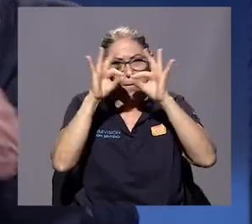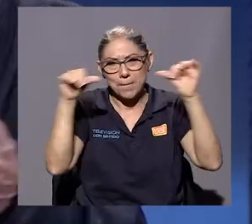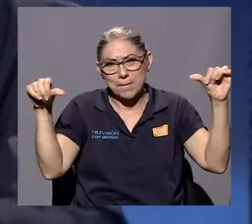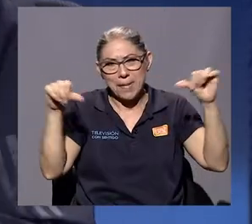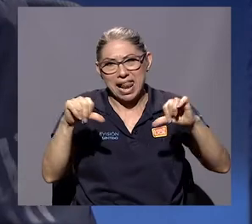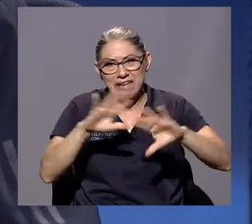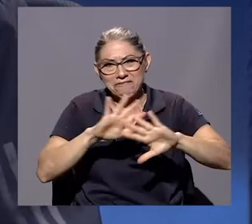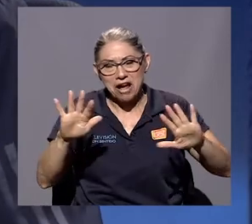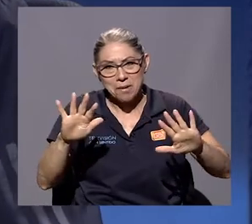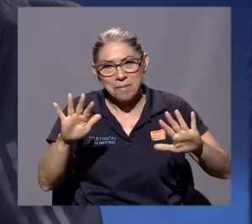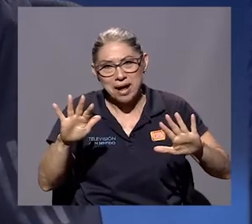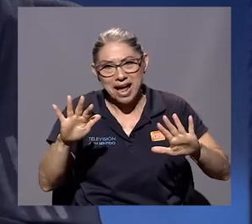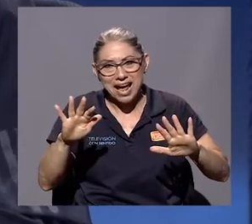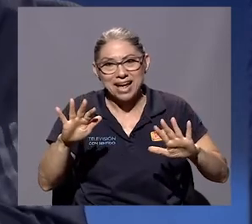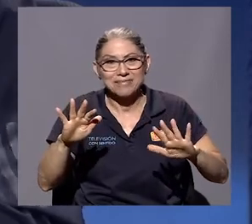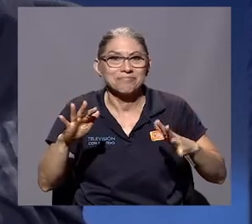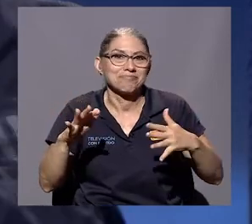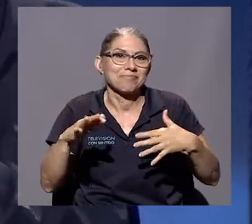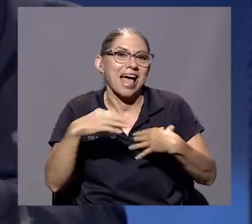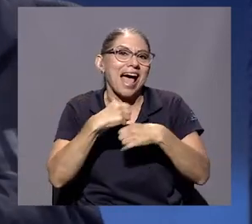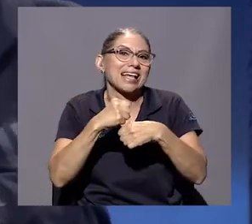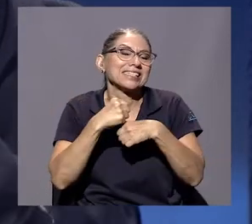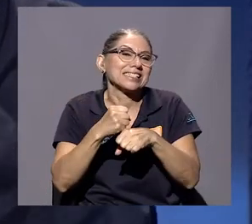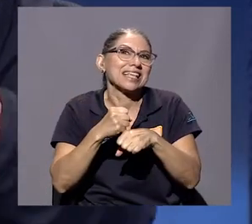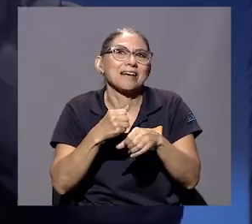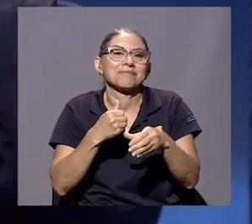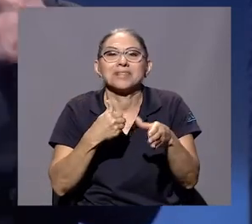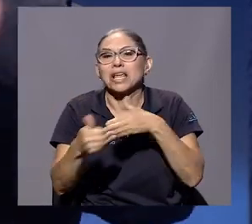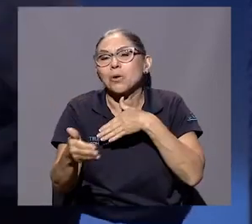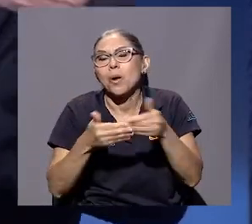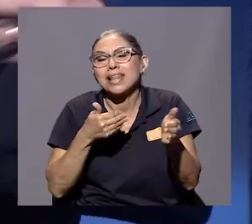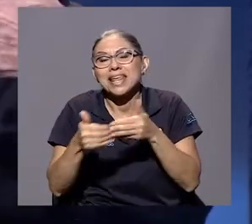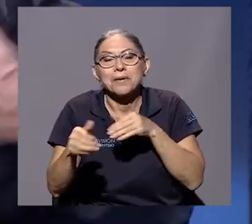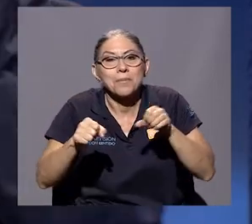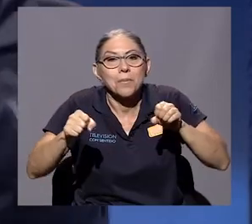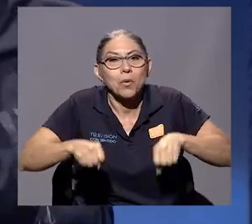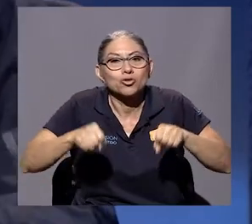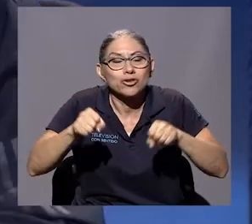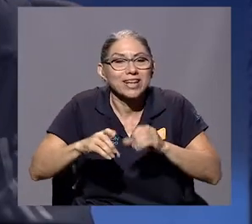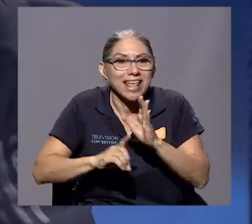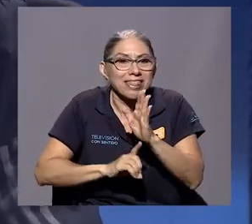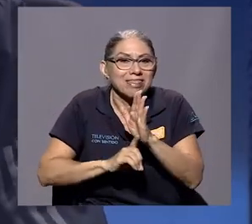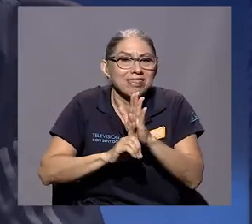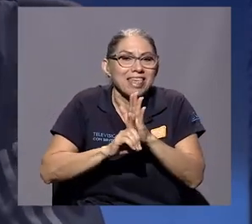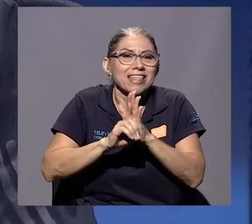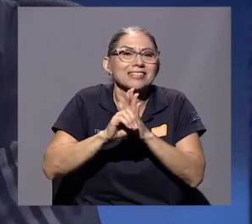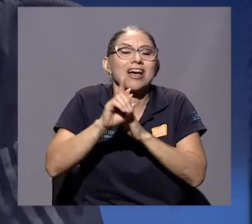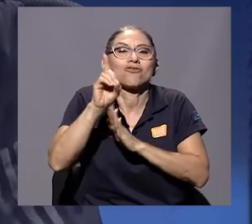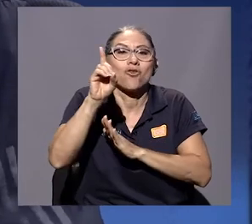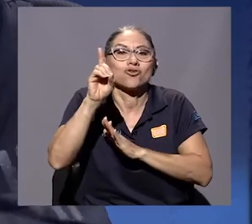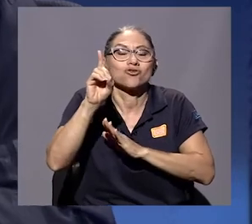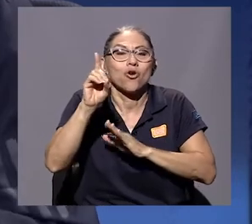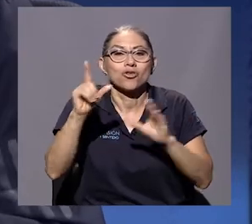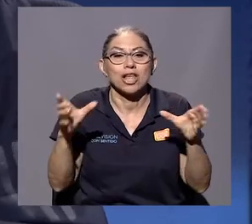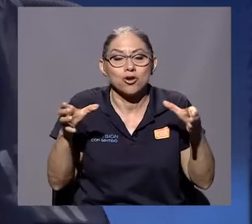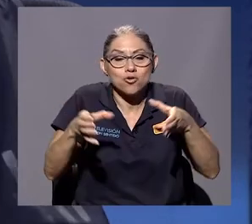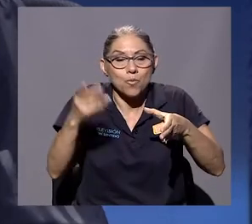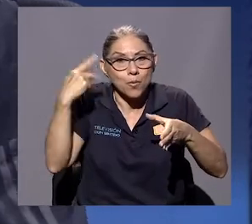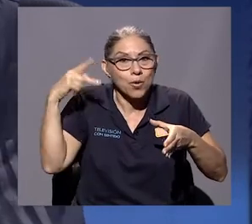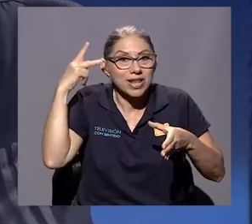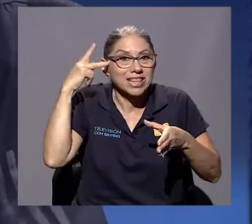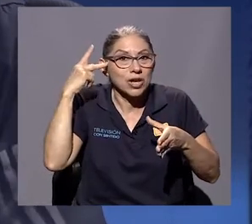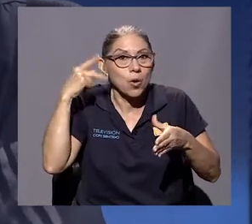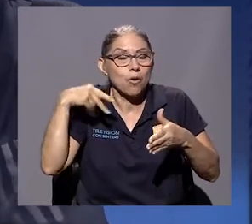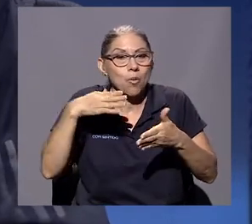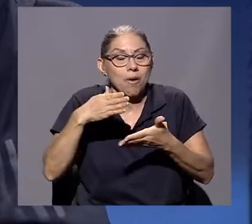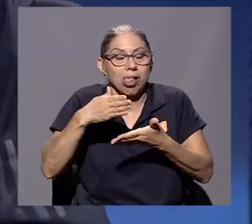ayudaba a descarrilar cualquier posibilidad de desarrollo que pudiera tener el movimiento político que uno